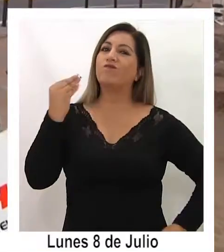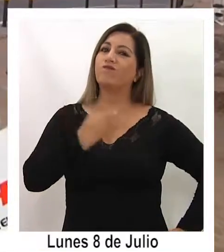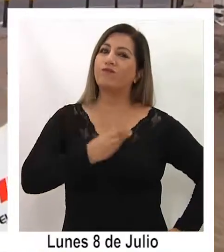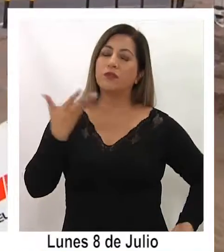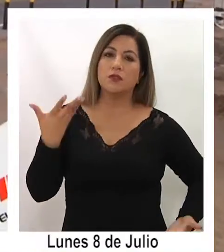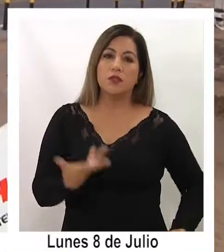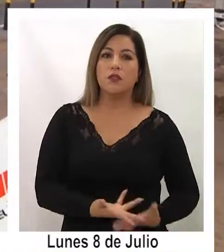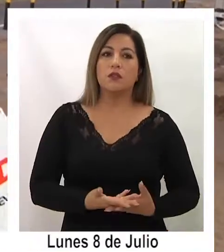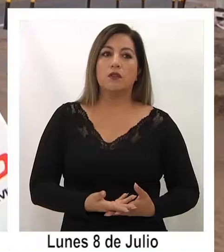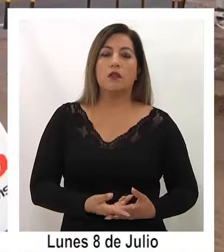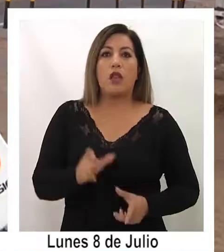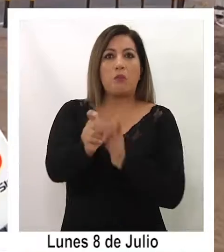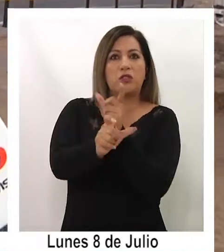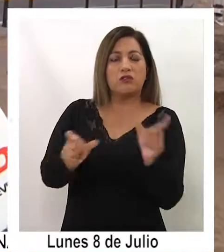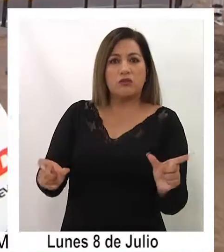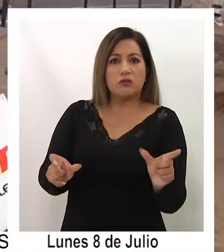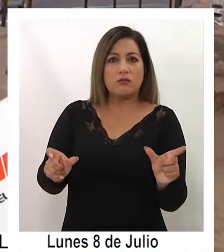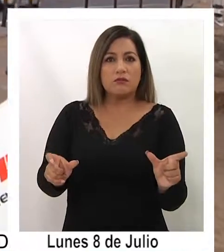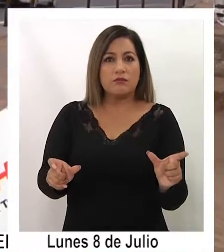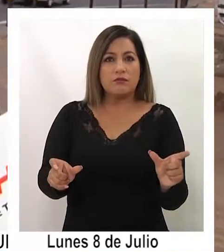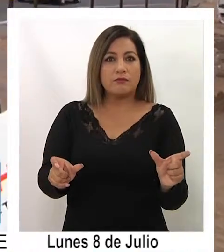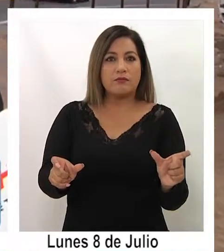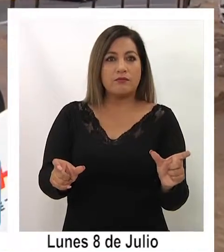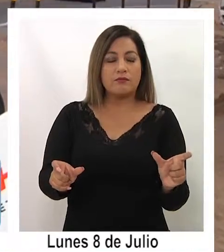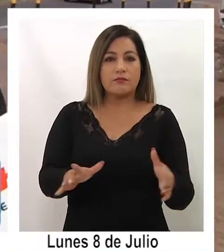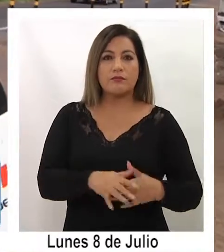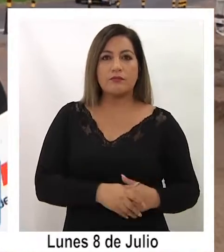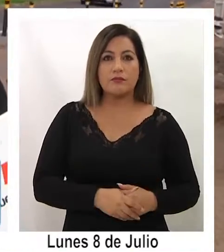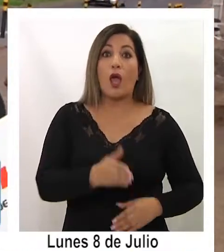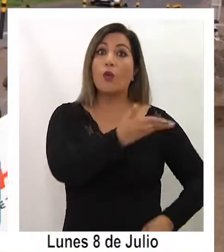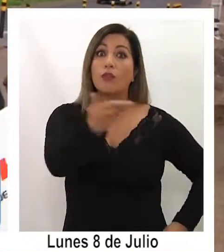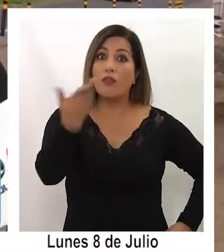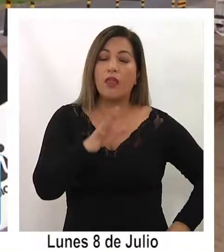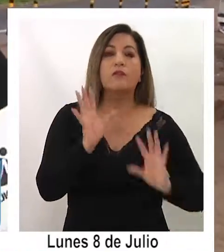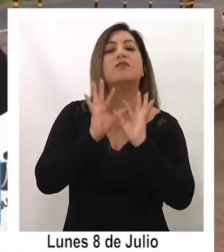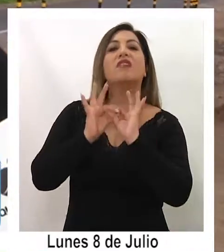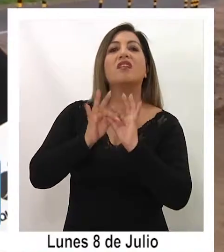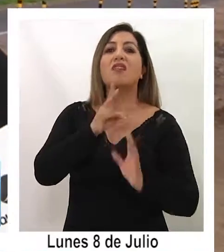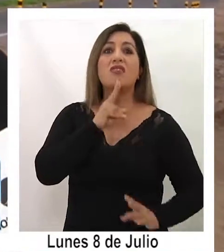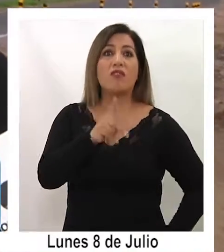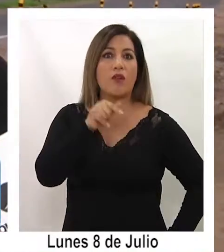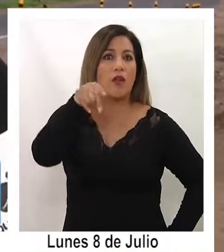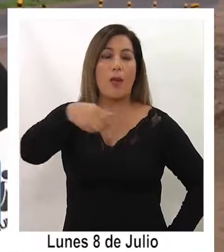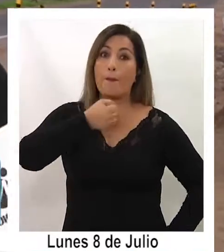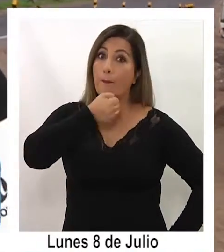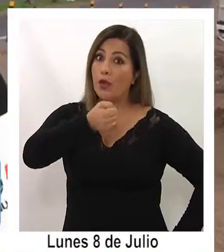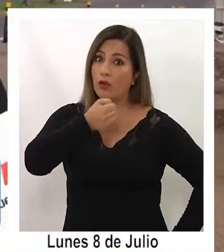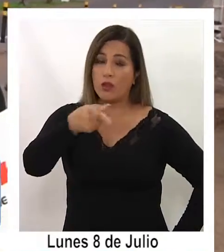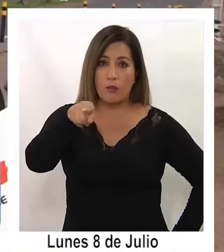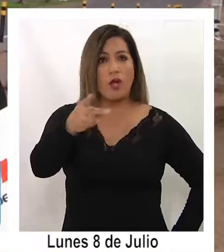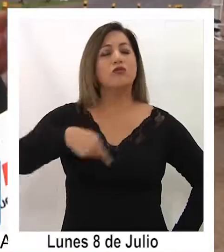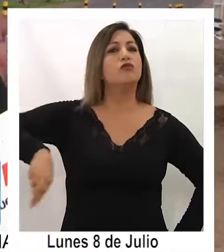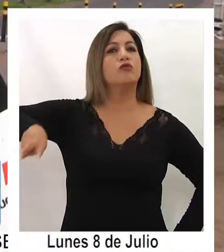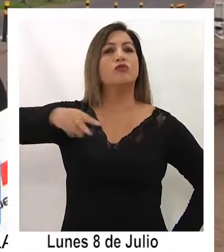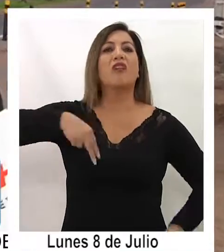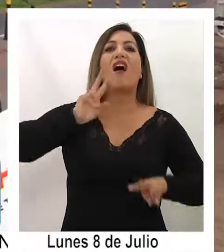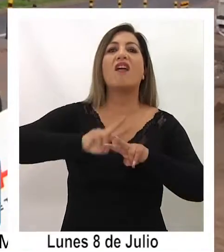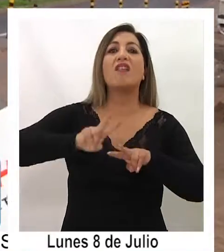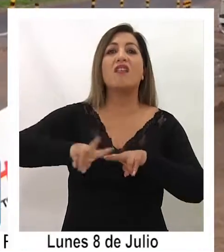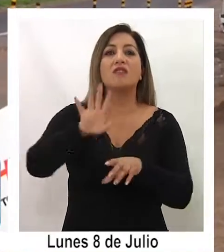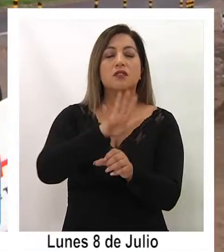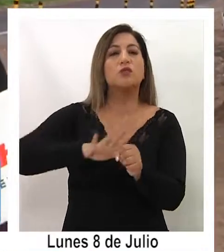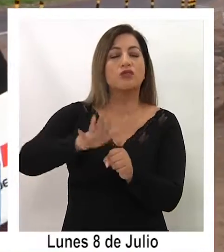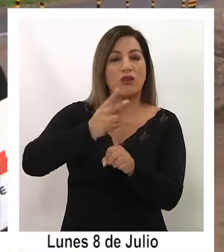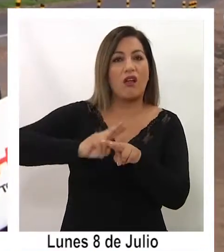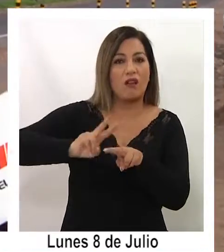Decepcionados. que nadie, y gracias a ustedes, digamos, la televisión y el periodismo, es cuando se arreglan las